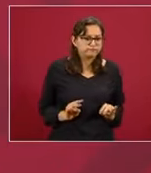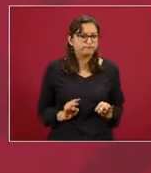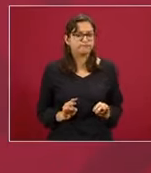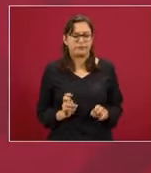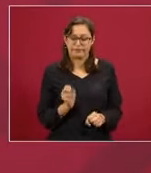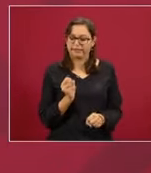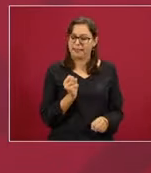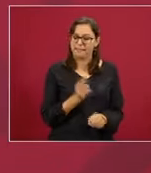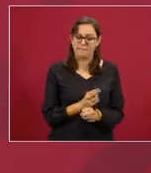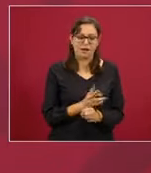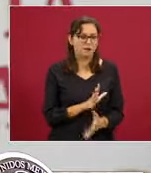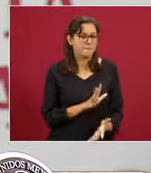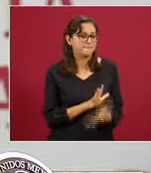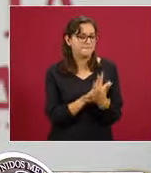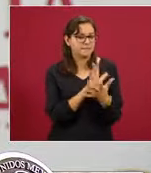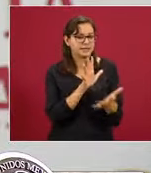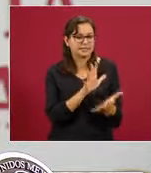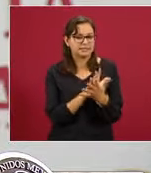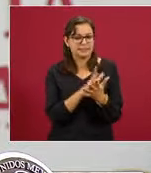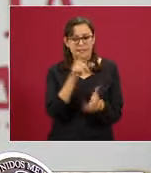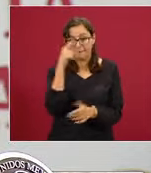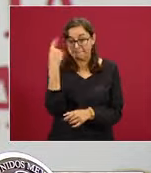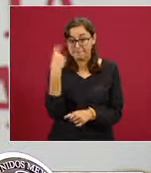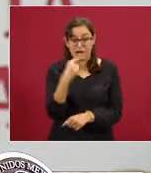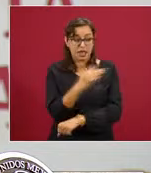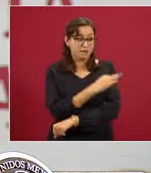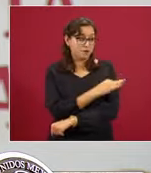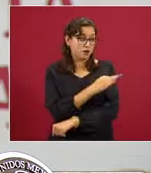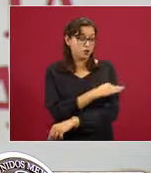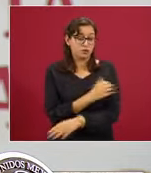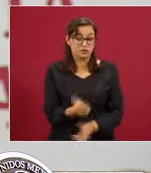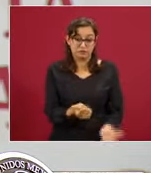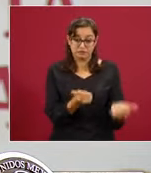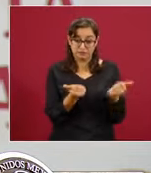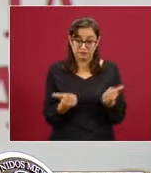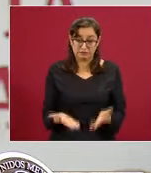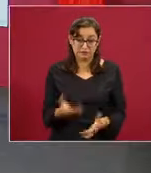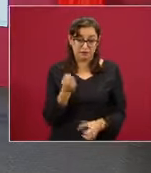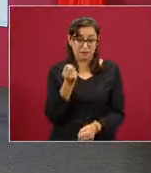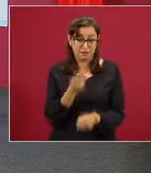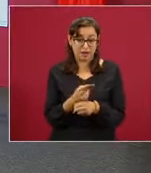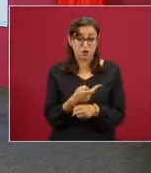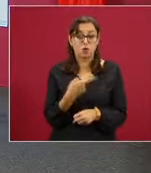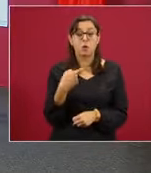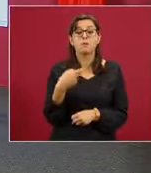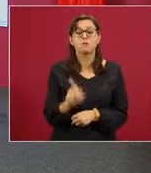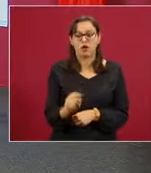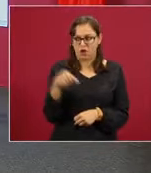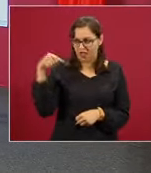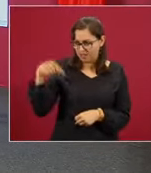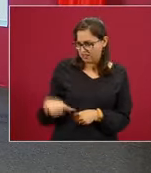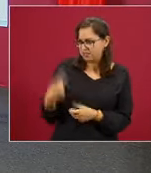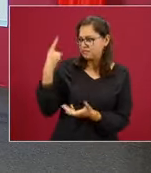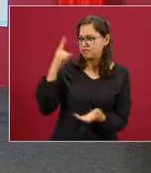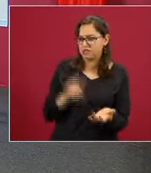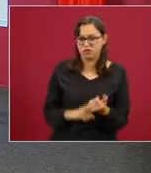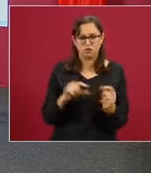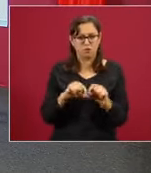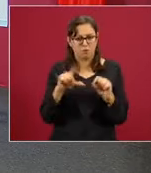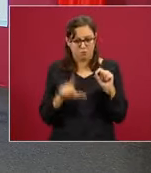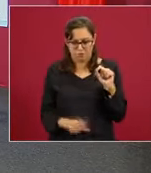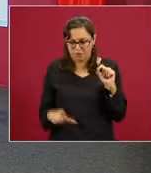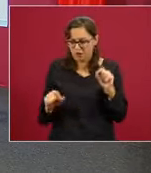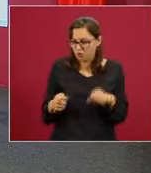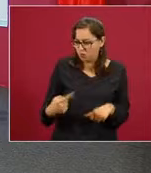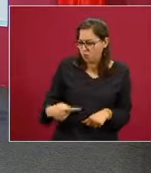que México tenga acceso a las vacunas que se puedan desarrollar en el exterior, también la gran pregunta es qué debemos hacer en México para